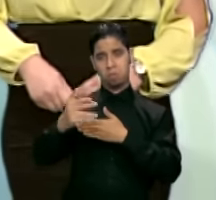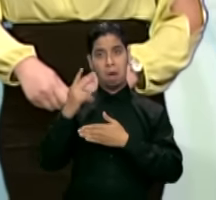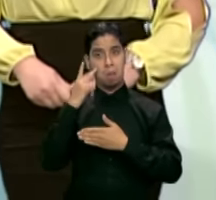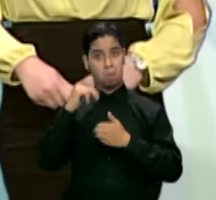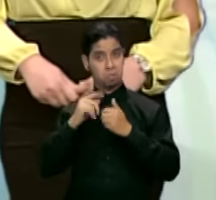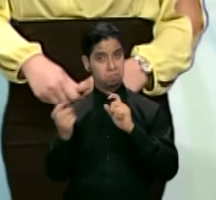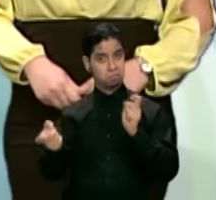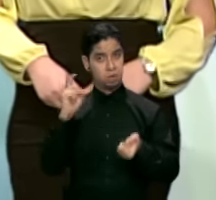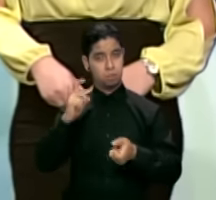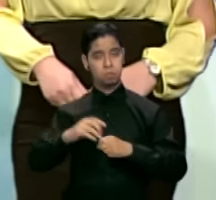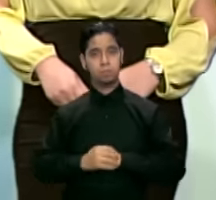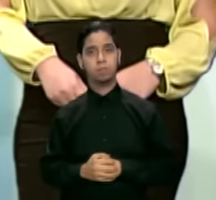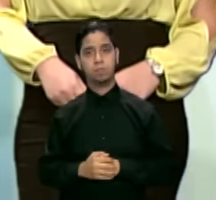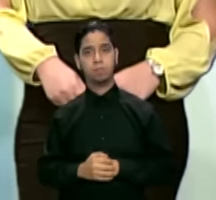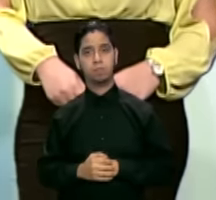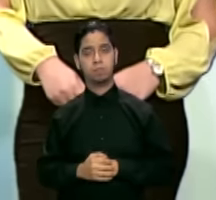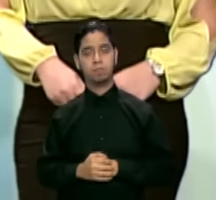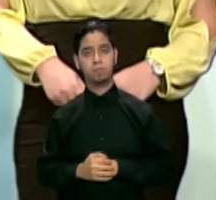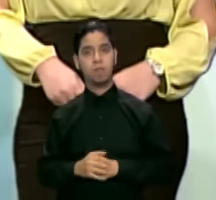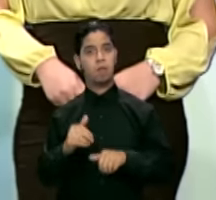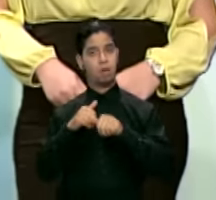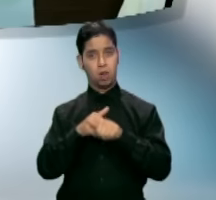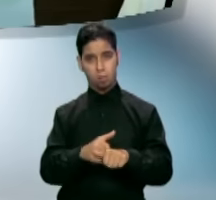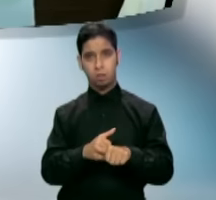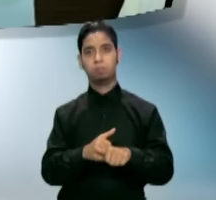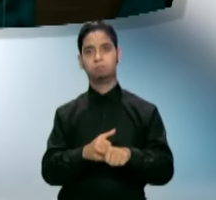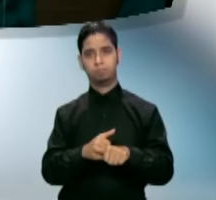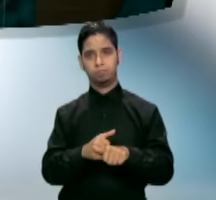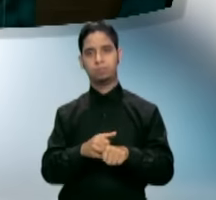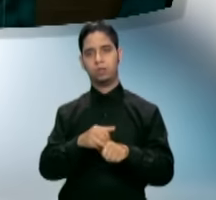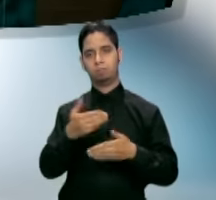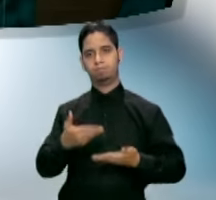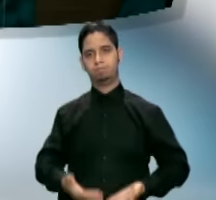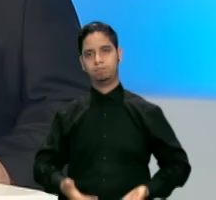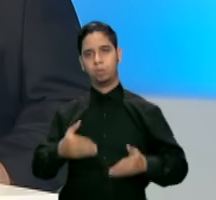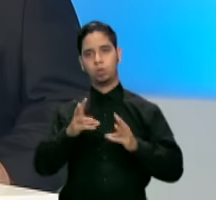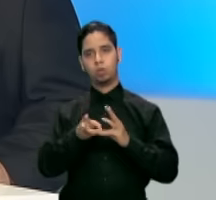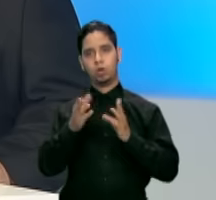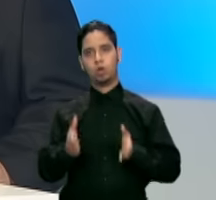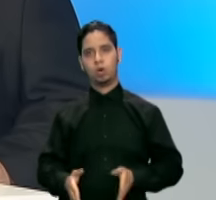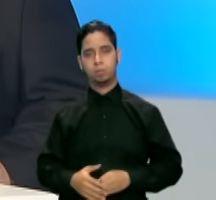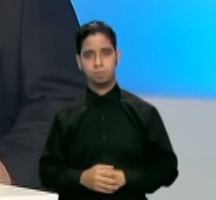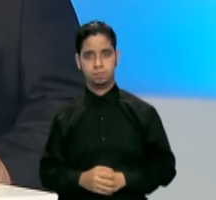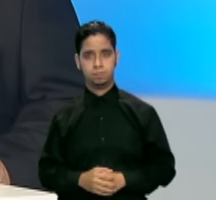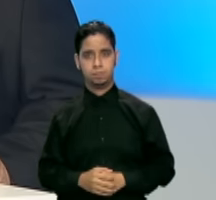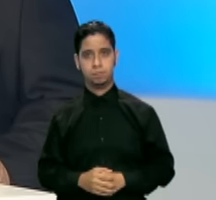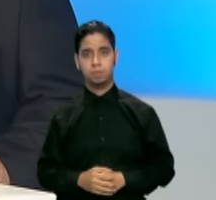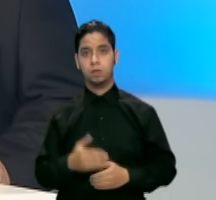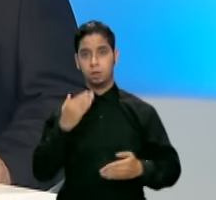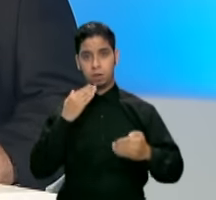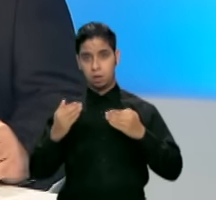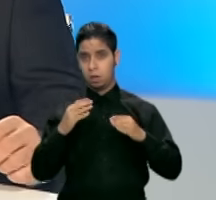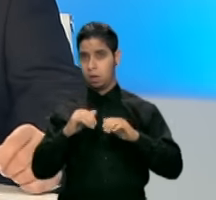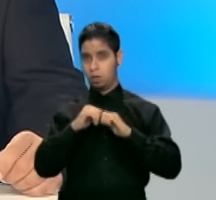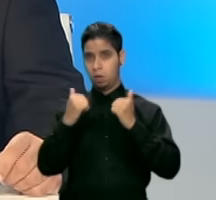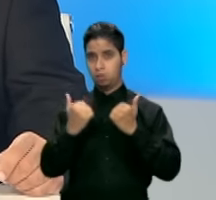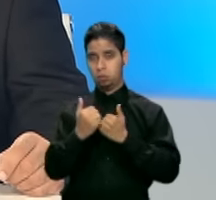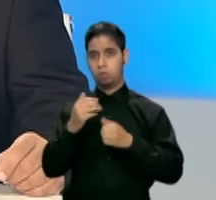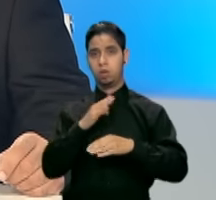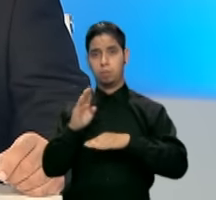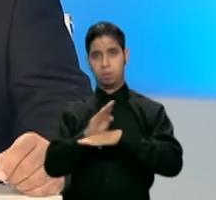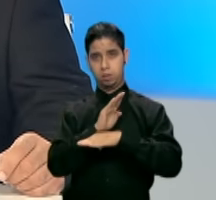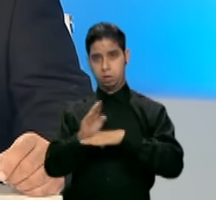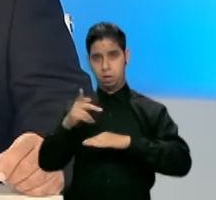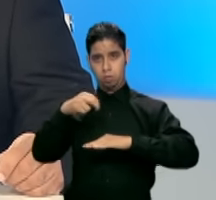sequía. Síganme a través de las redes sociales. Soy su meteoróloga, Suheili López Pelén. Gracias, compañera. Amigos, la Asociación de Industriales de Puerto Rico